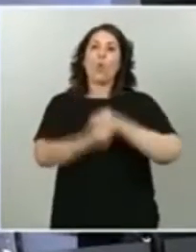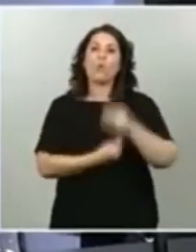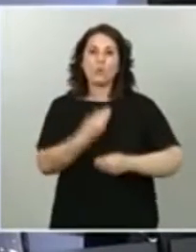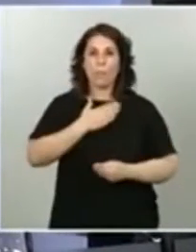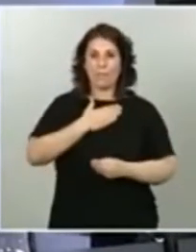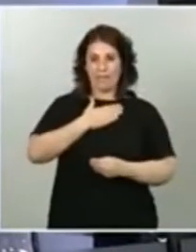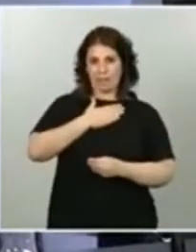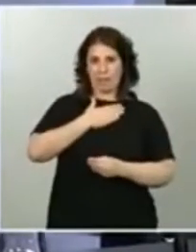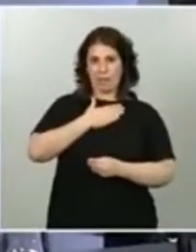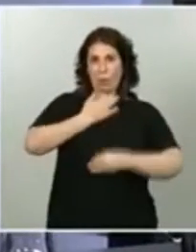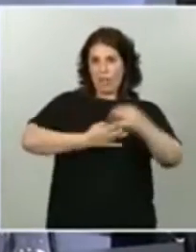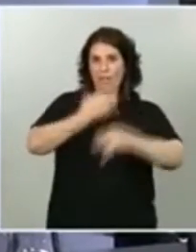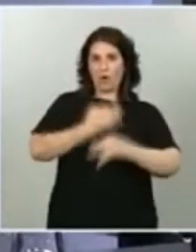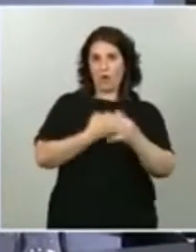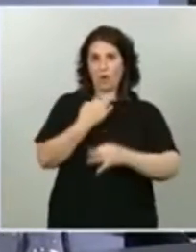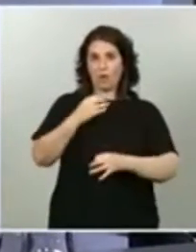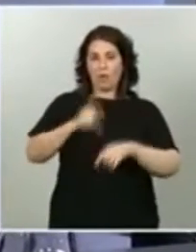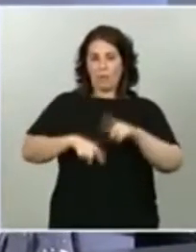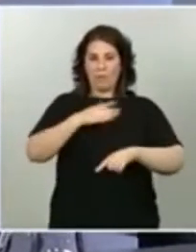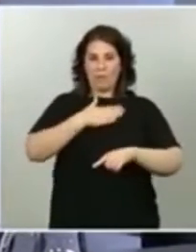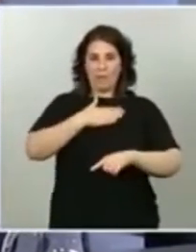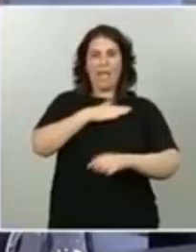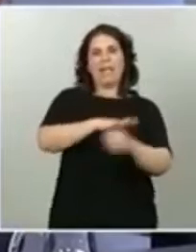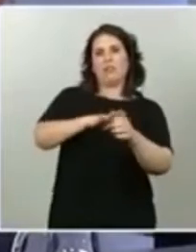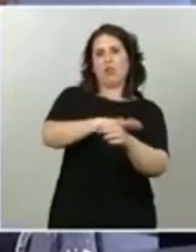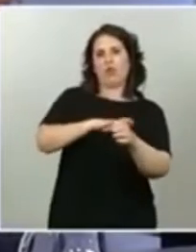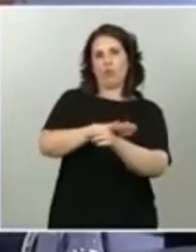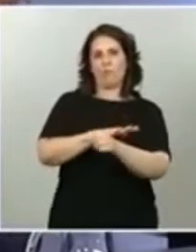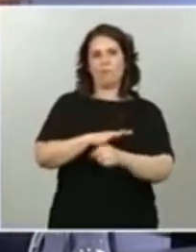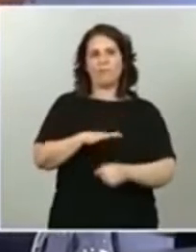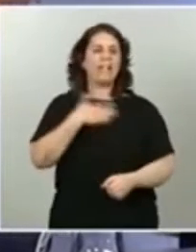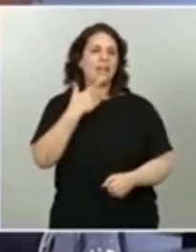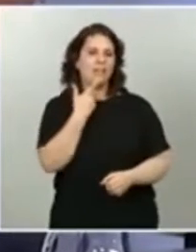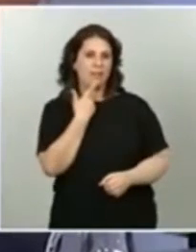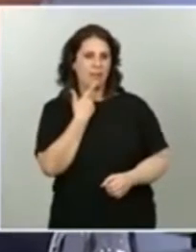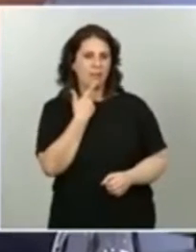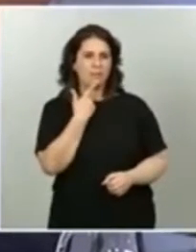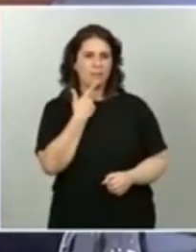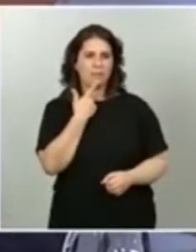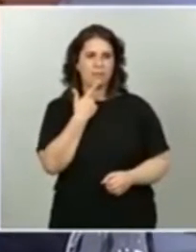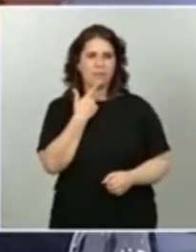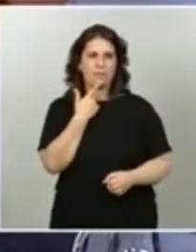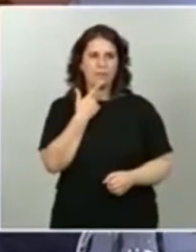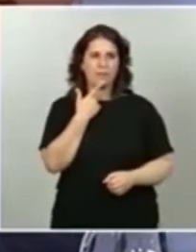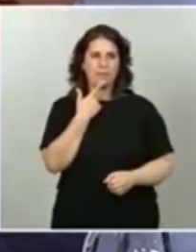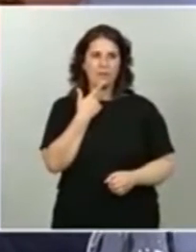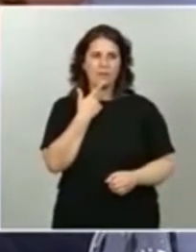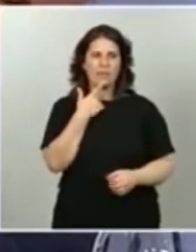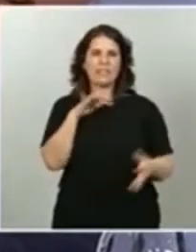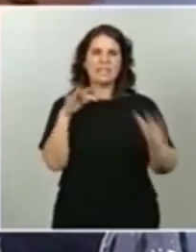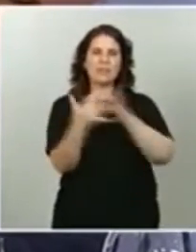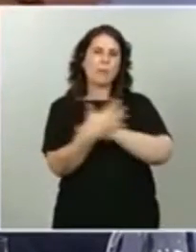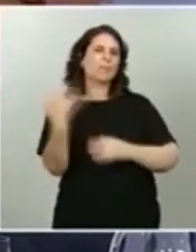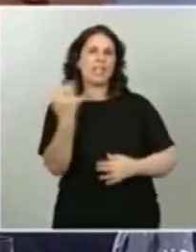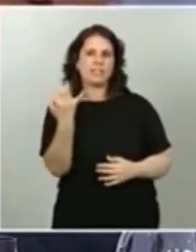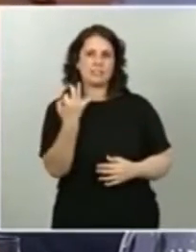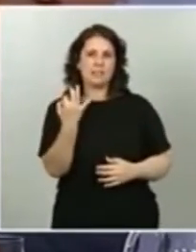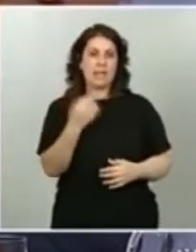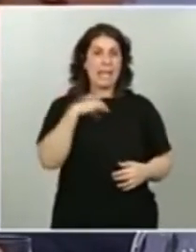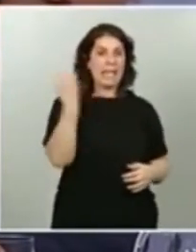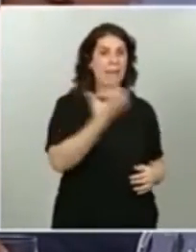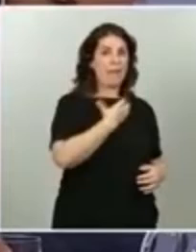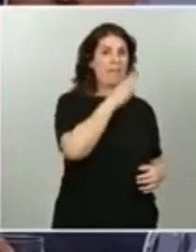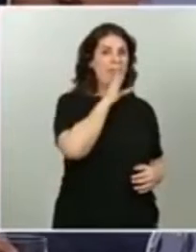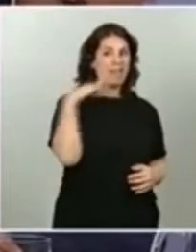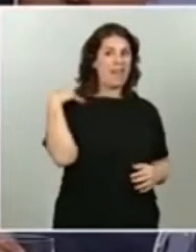en un entorno. Por tanto, ¿qué es lo que verdaderamente se transforma? Esa incapacidad se transforma en simplemente